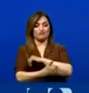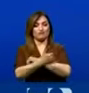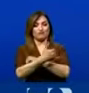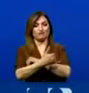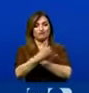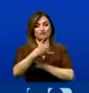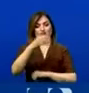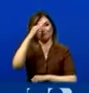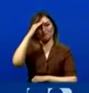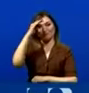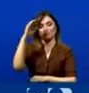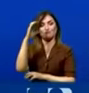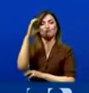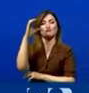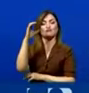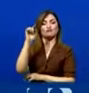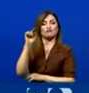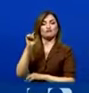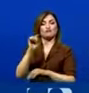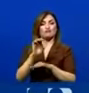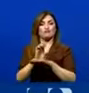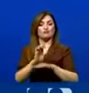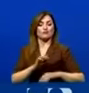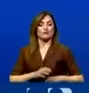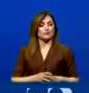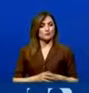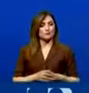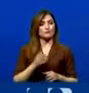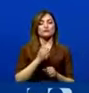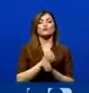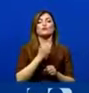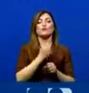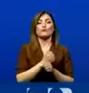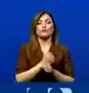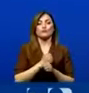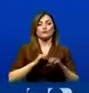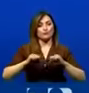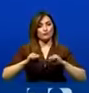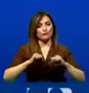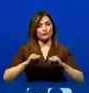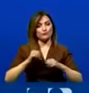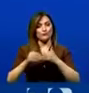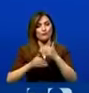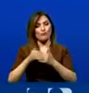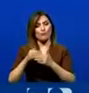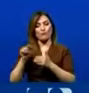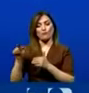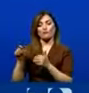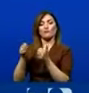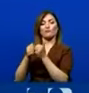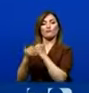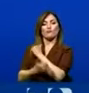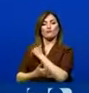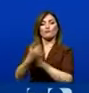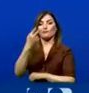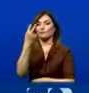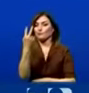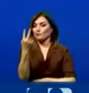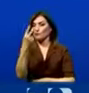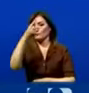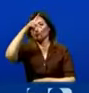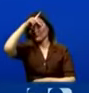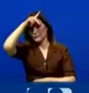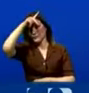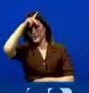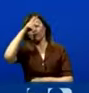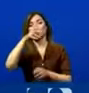la presencia del presidente Duque. Y lo estamos trabajando y lo llevaremos al Gabinete Binacional con el Perú, que